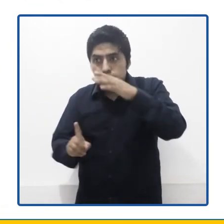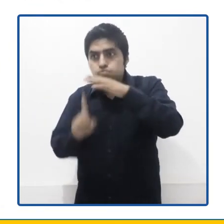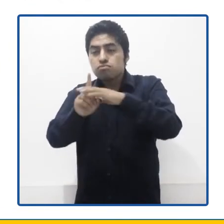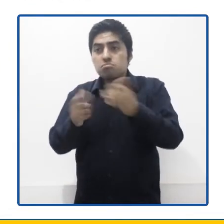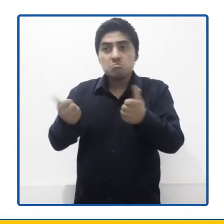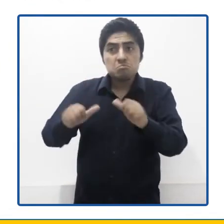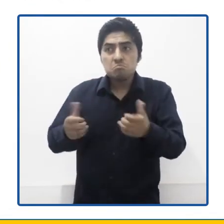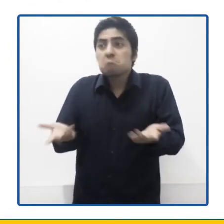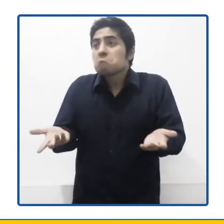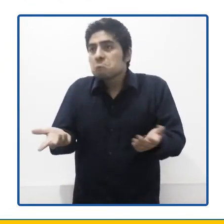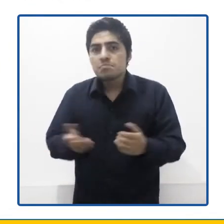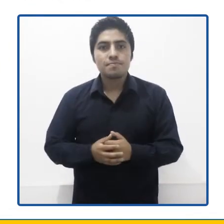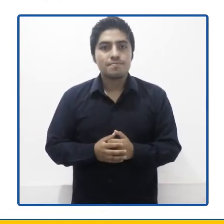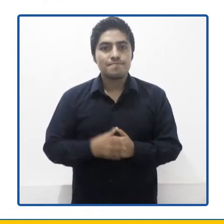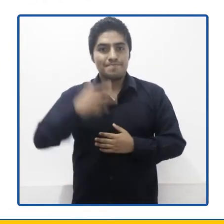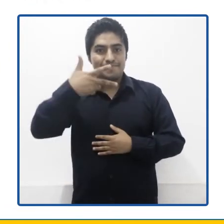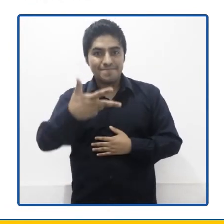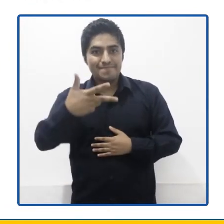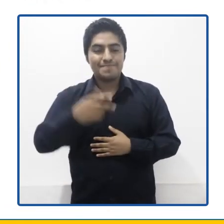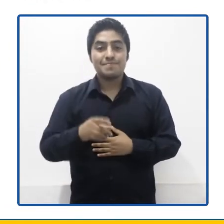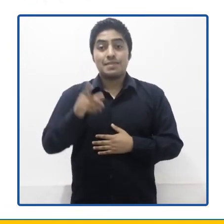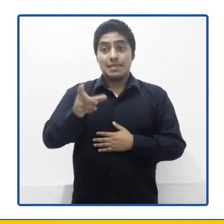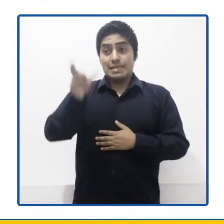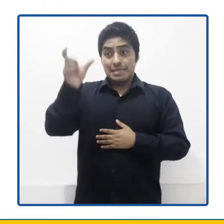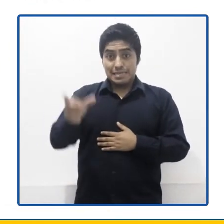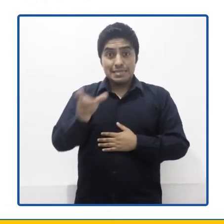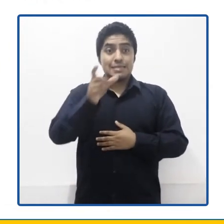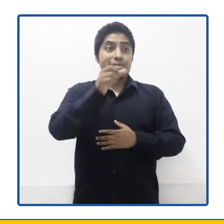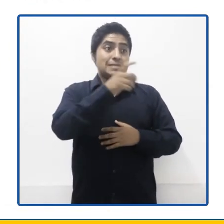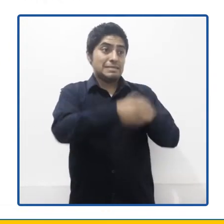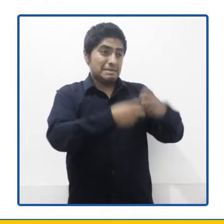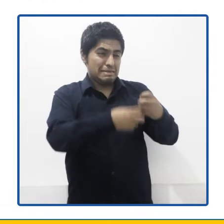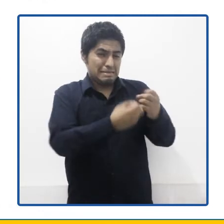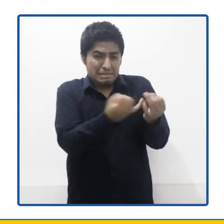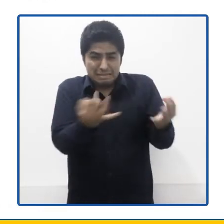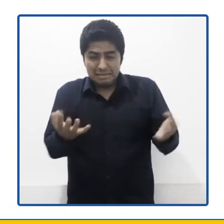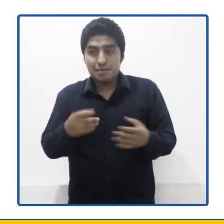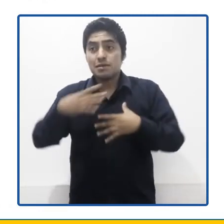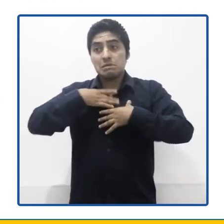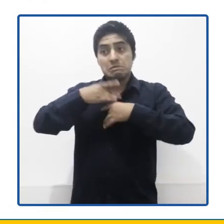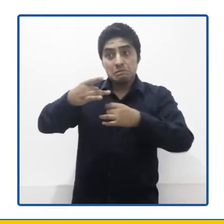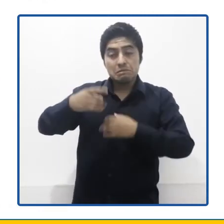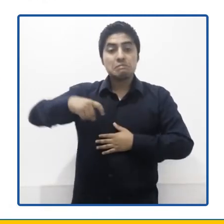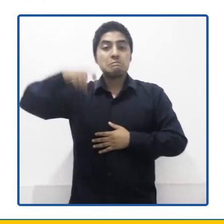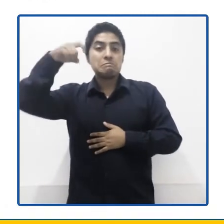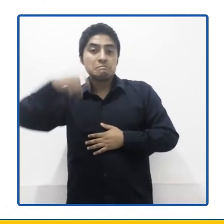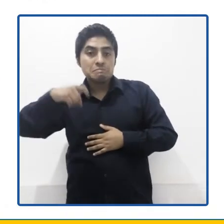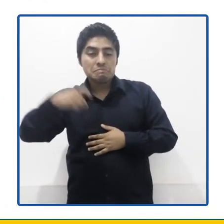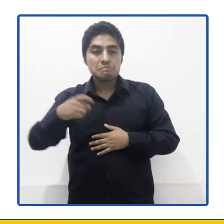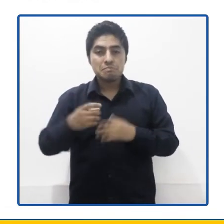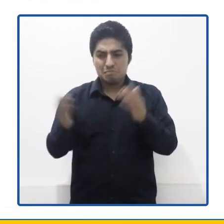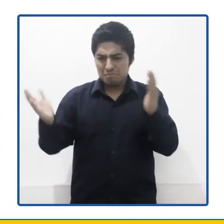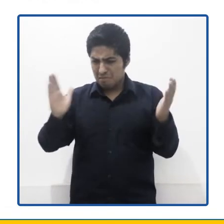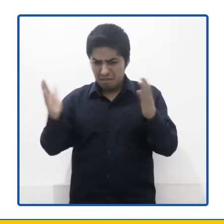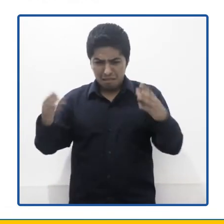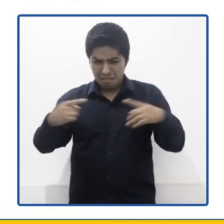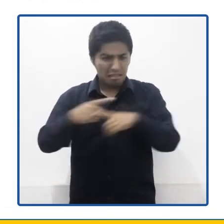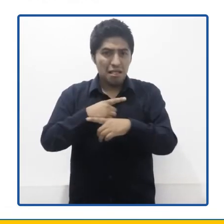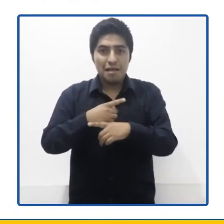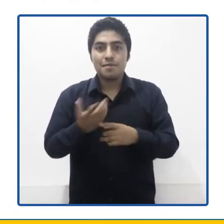obtenido? 3. El o los problemas, los intereses o necesidades contrapuestos.